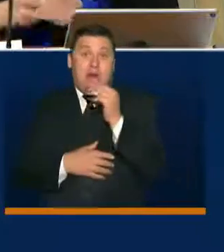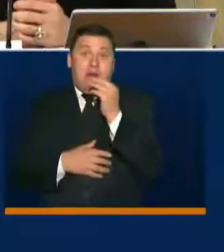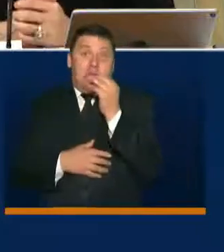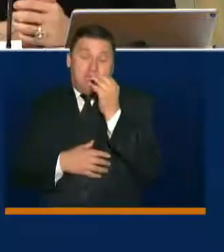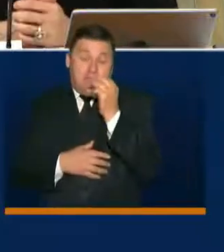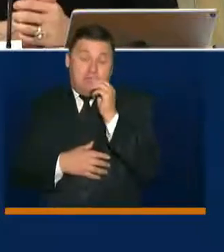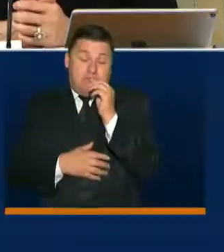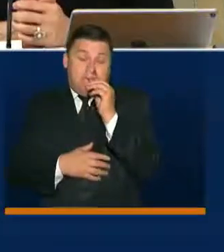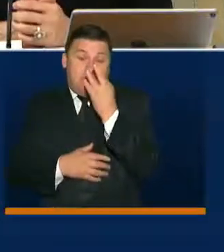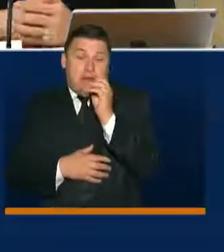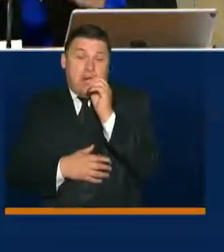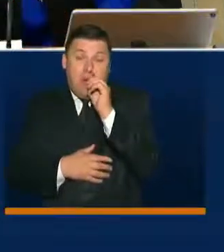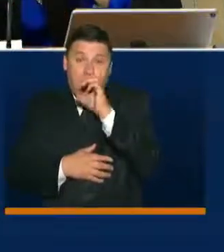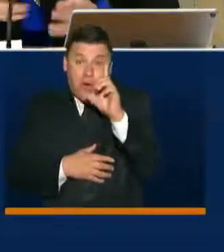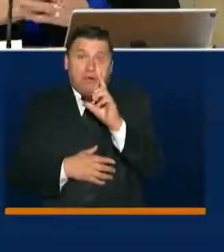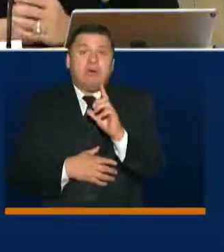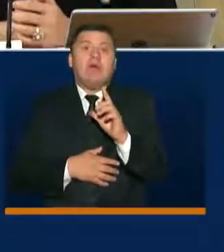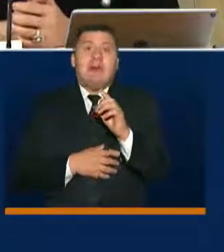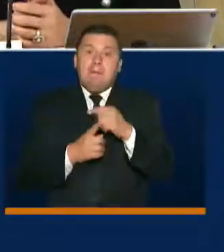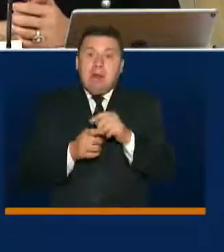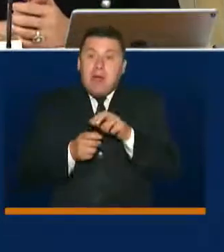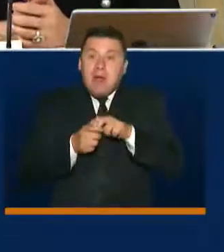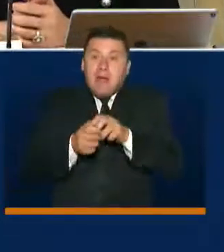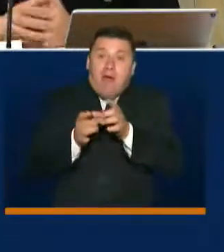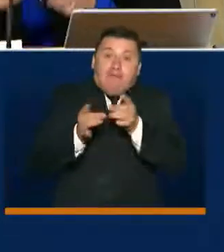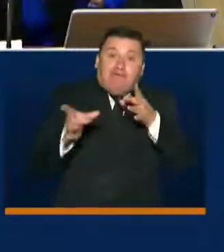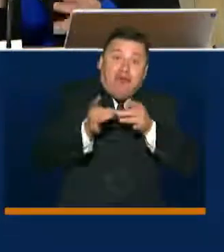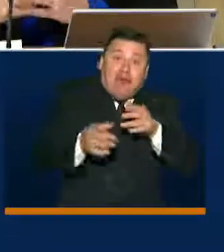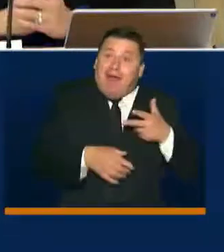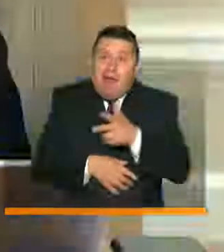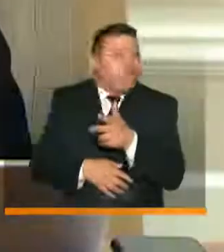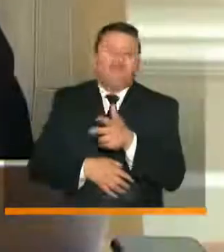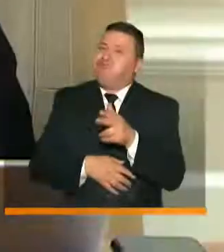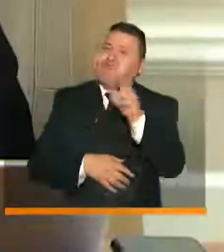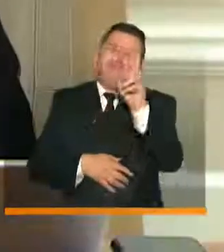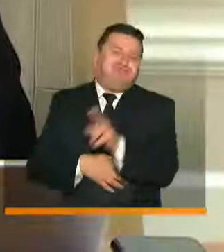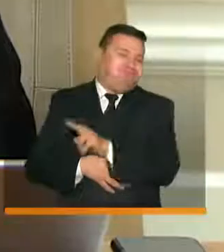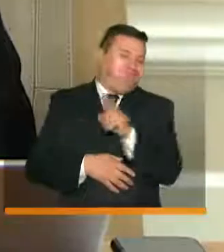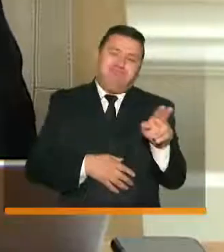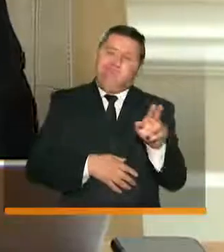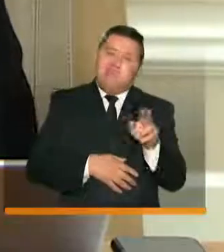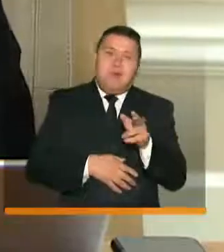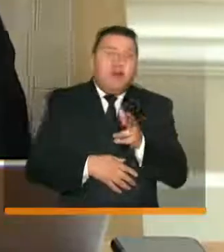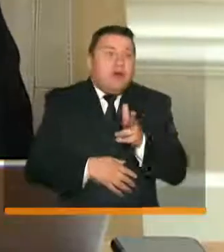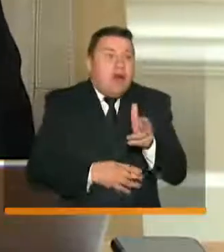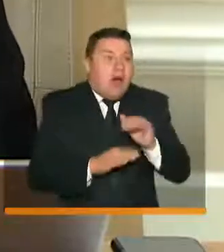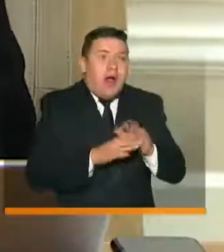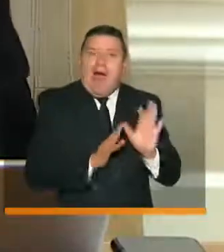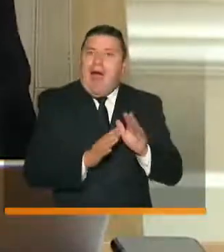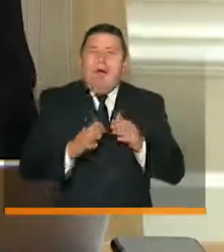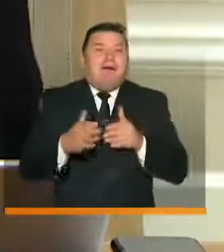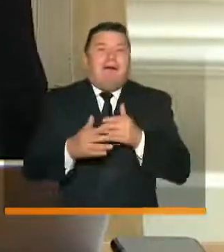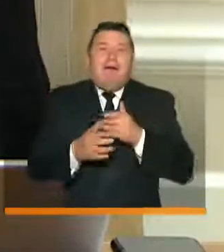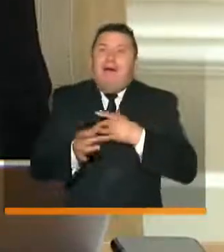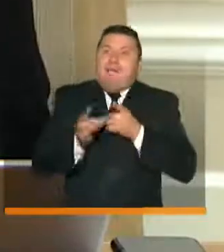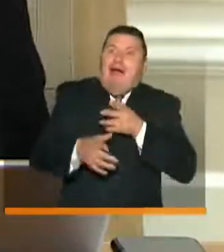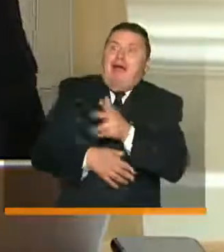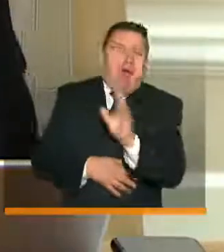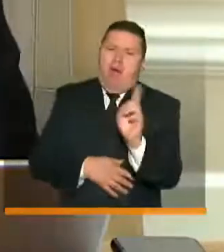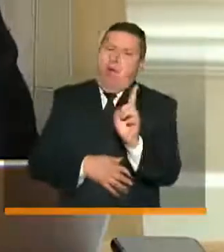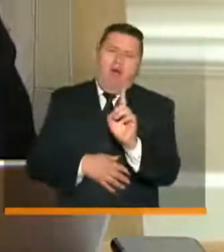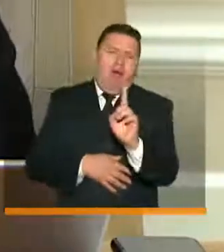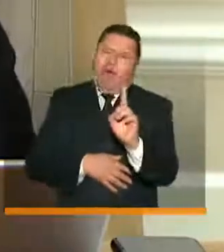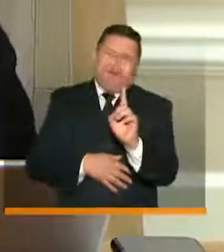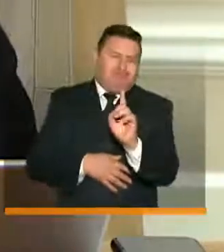sigue restringido el transporte intermunicipal de pasajeros y el transporte aéreo doméstico. Pero eso no significa que no hagamos nada.